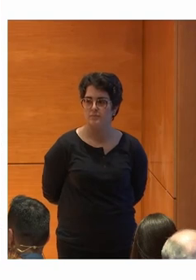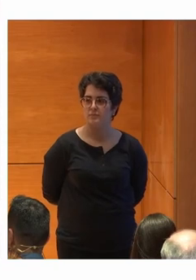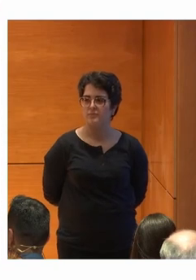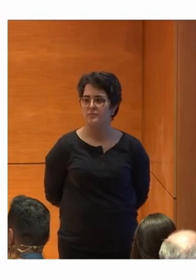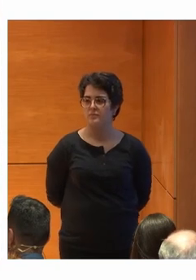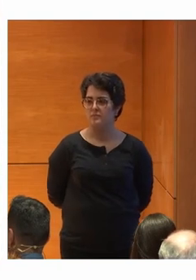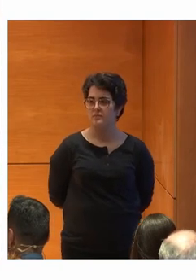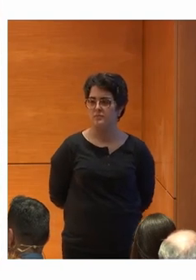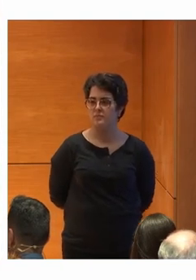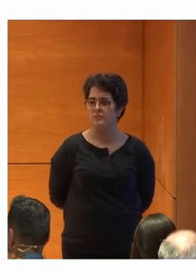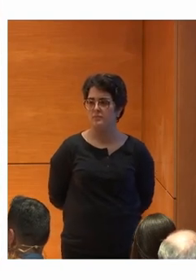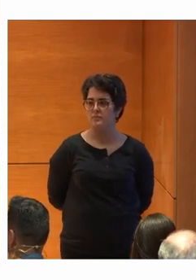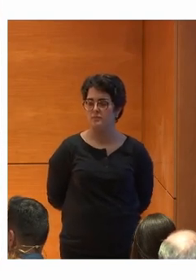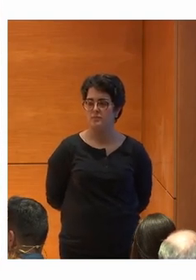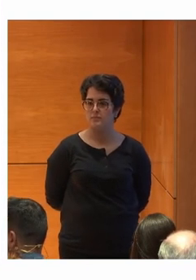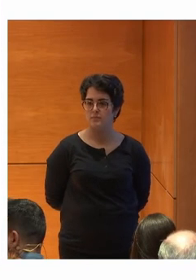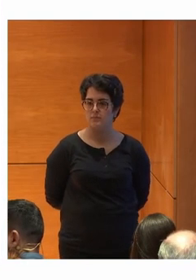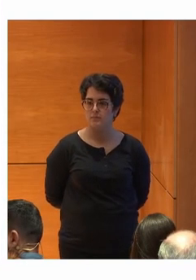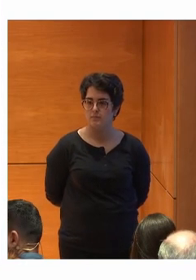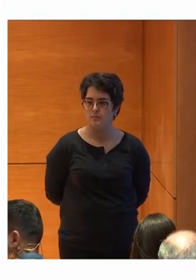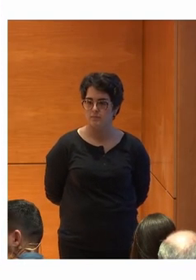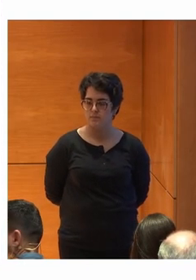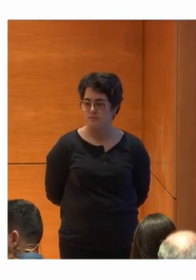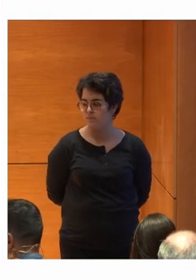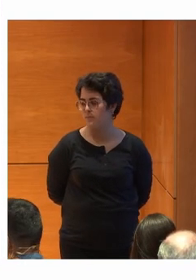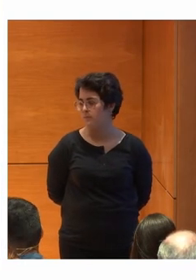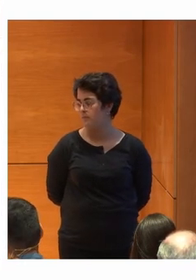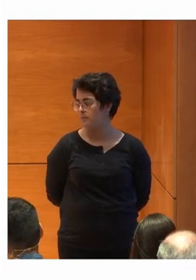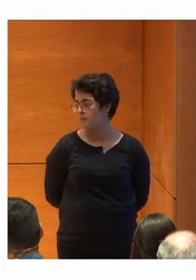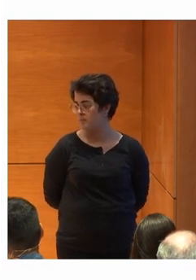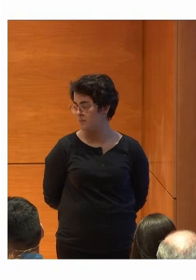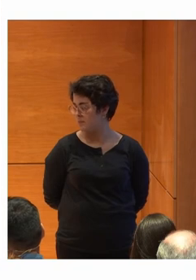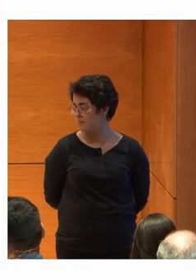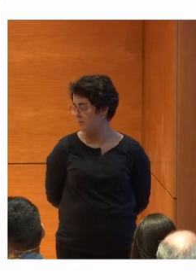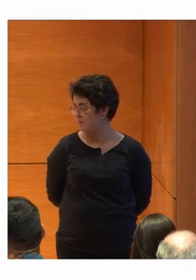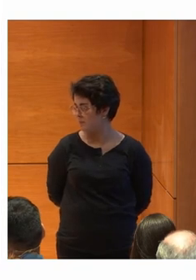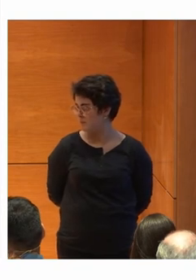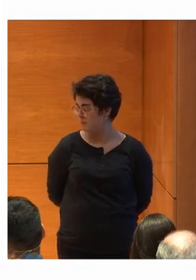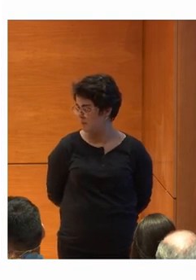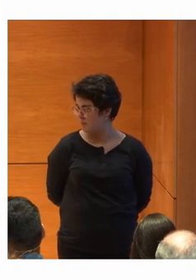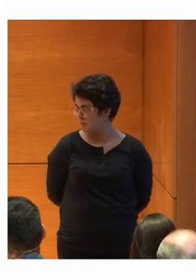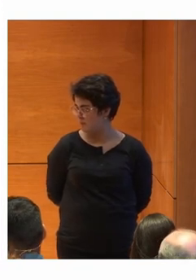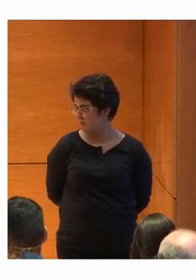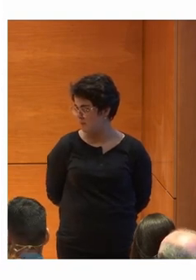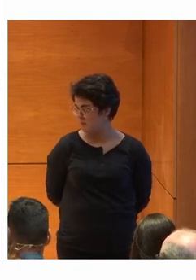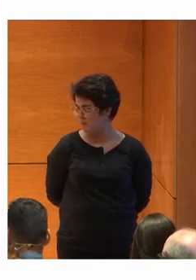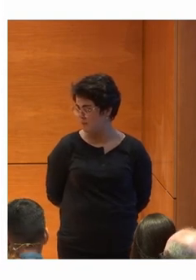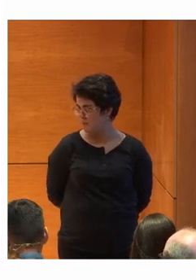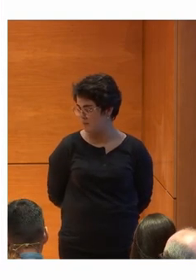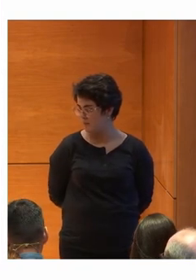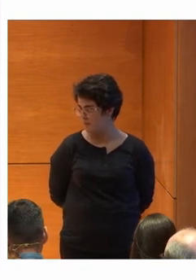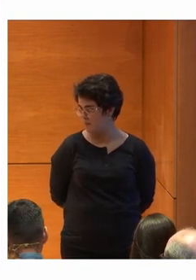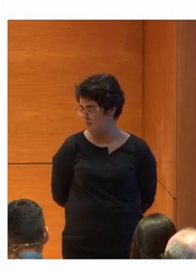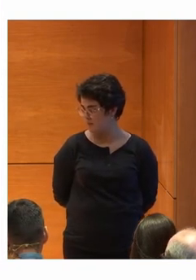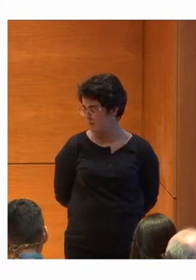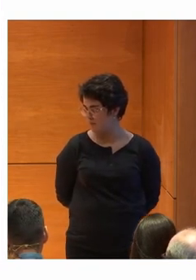Alesa Nos tiene hecha La lista De lo que hay que comprar Buenos días Niña Buenos días La lista de la compra De todas